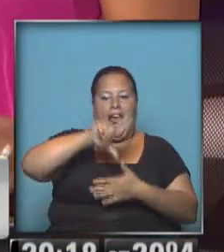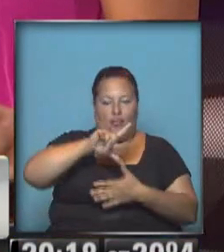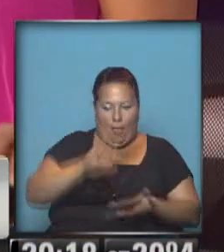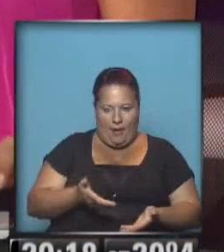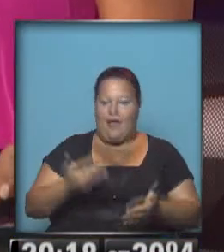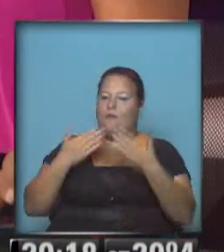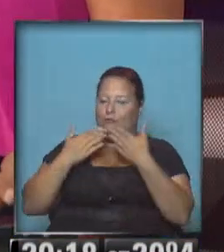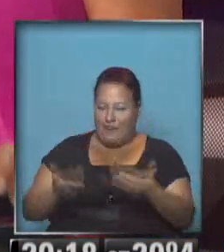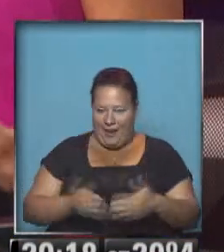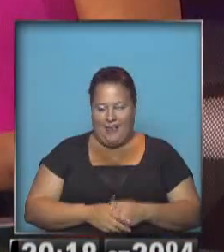bien. Muchas gracias. Gracias. Sin metáfora.